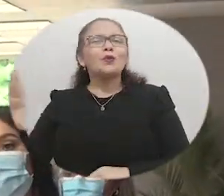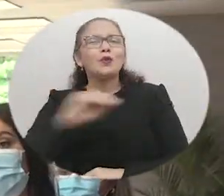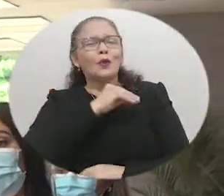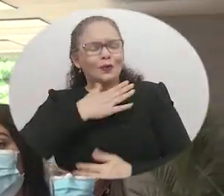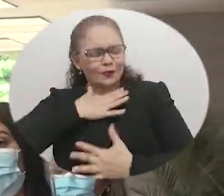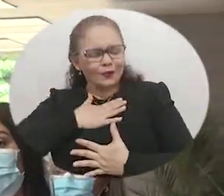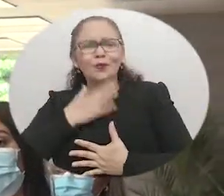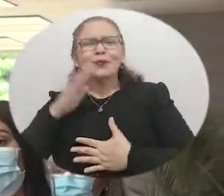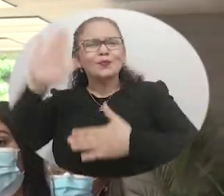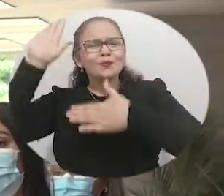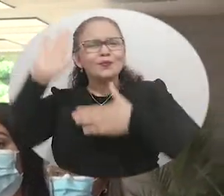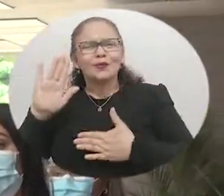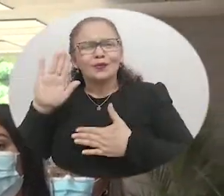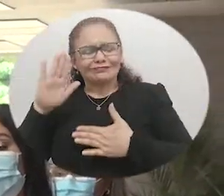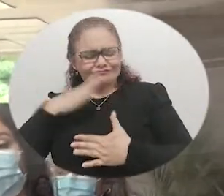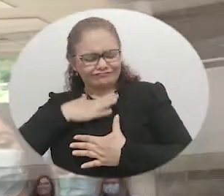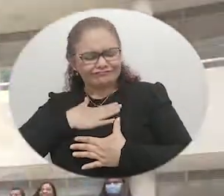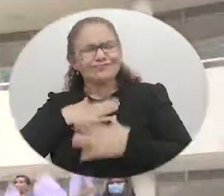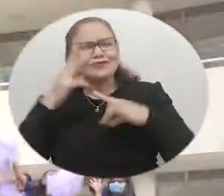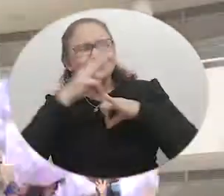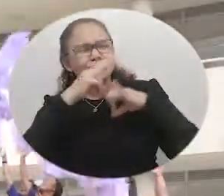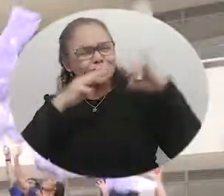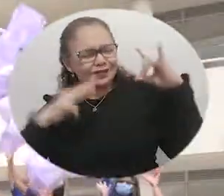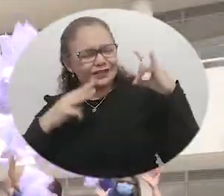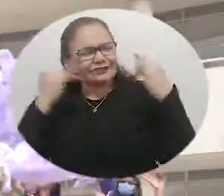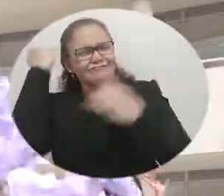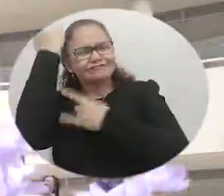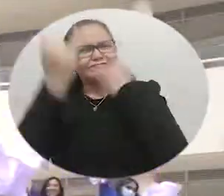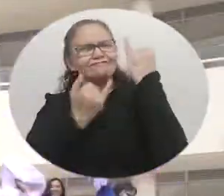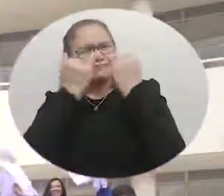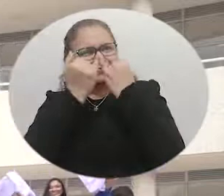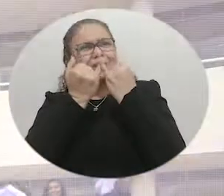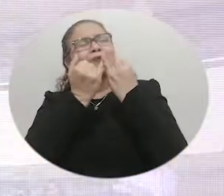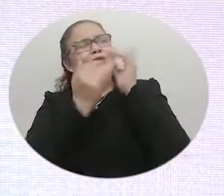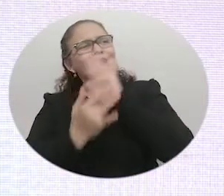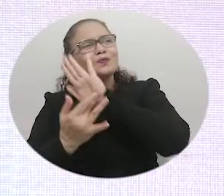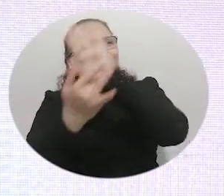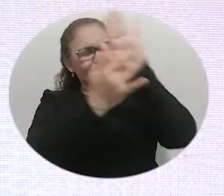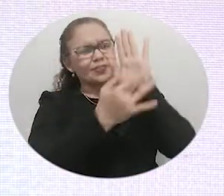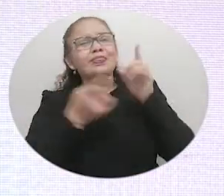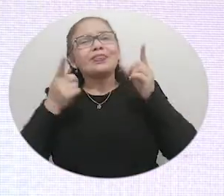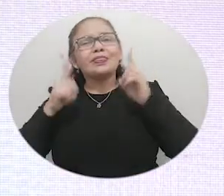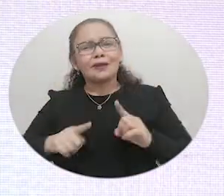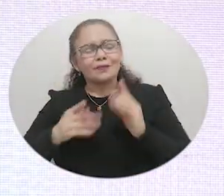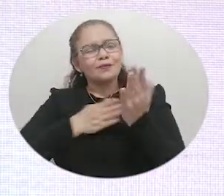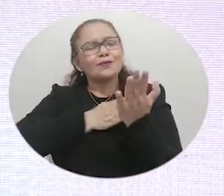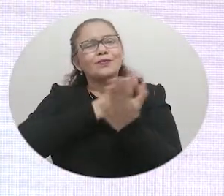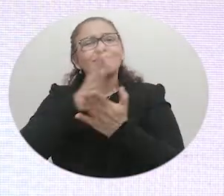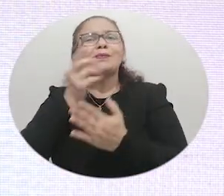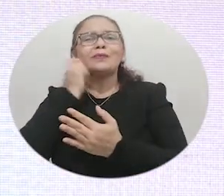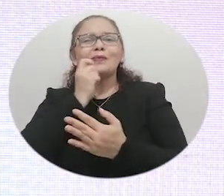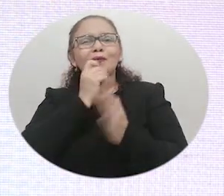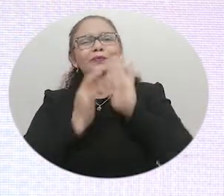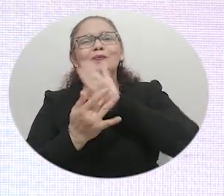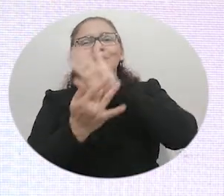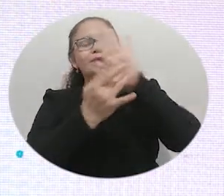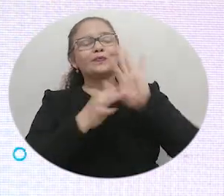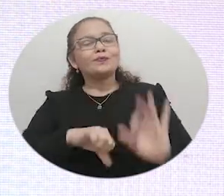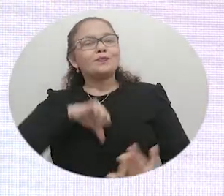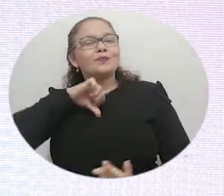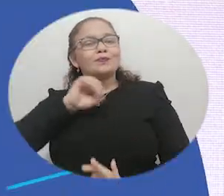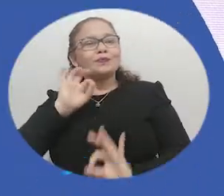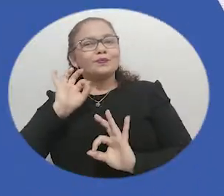de todos los compañeros nos comprometemos a seguir dejando en alto el nombre de nuestra alma mater como programa de